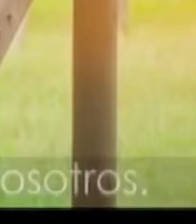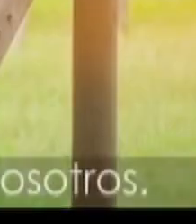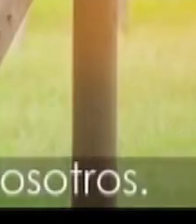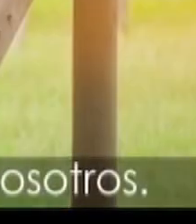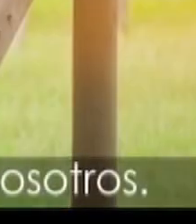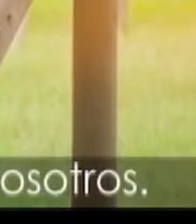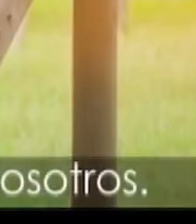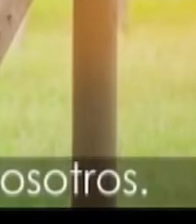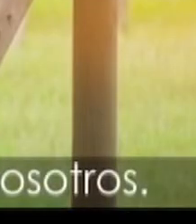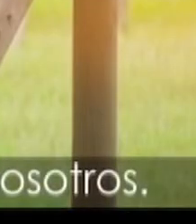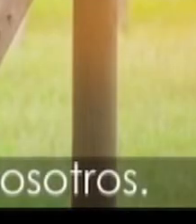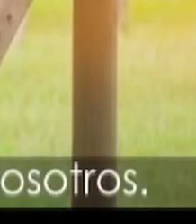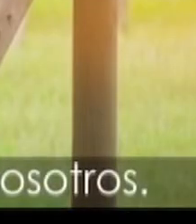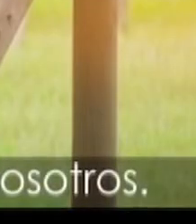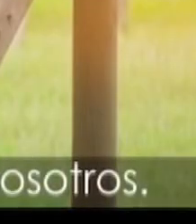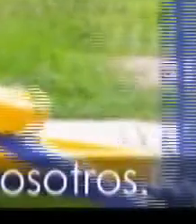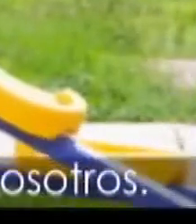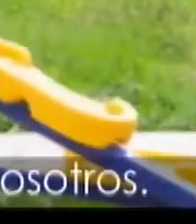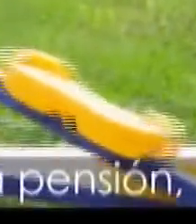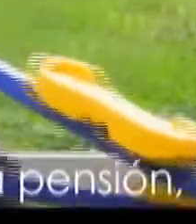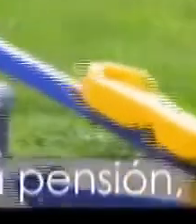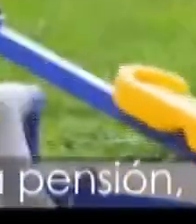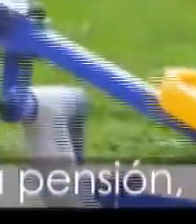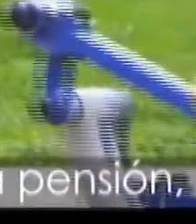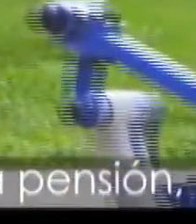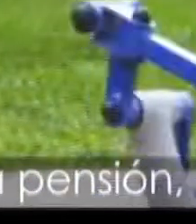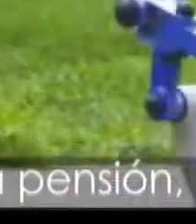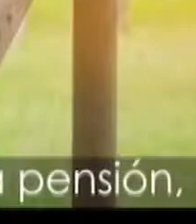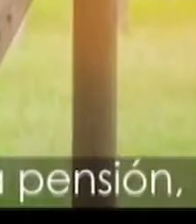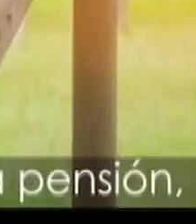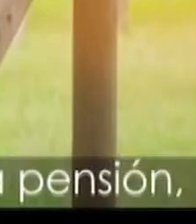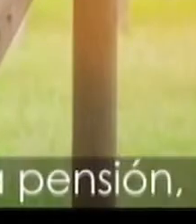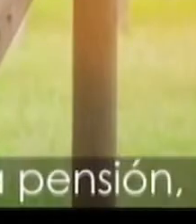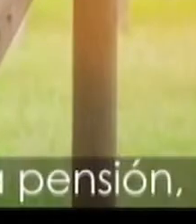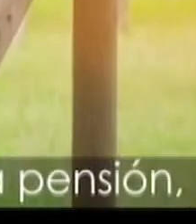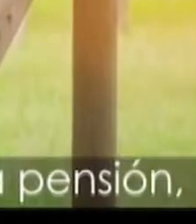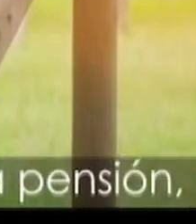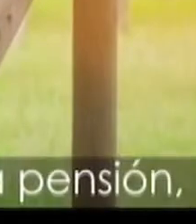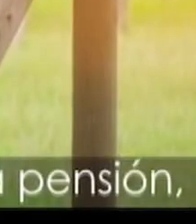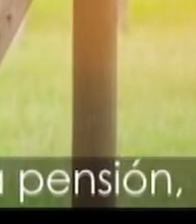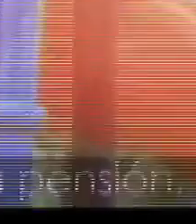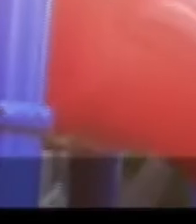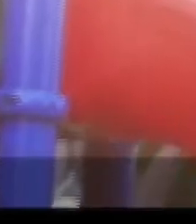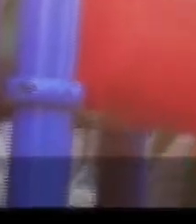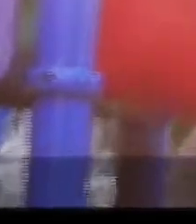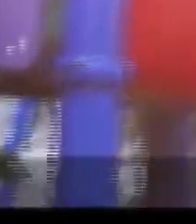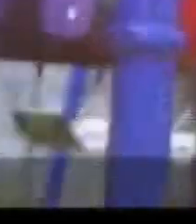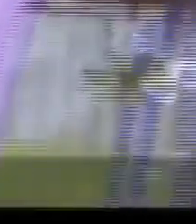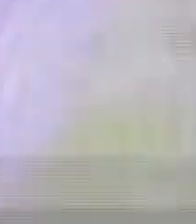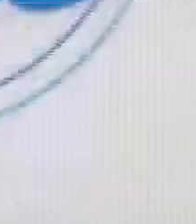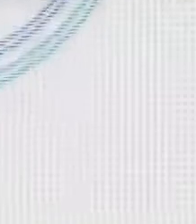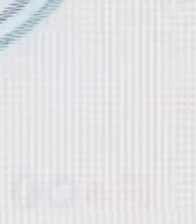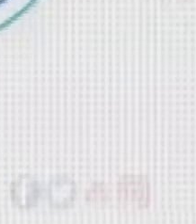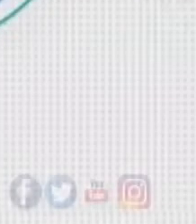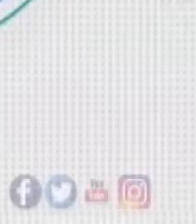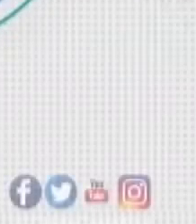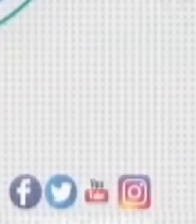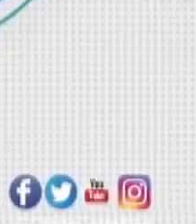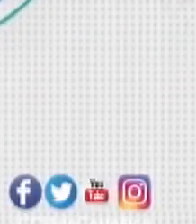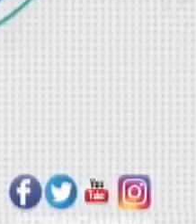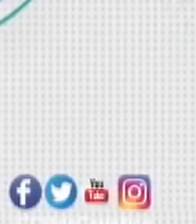Cotizar para la caja no era prioridad para nosotros. Sería diferente si él hubiera cotizado para una pensión, pero ahora lo haré por nosotras.